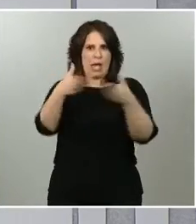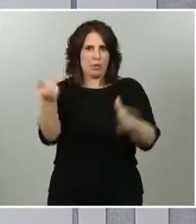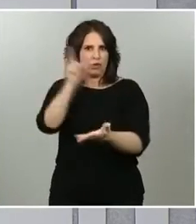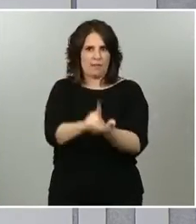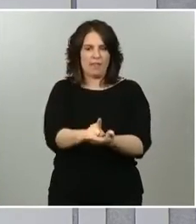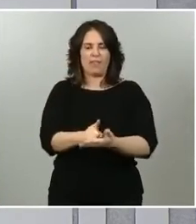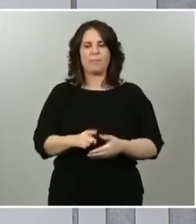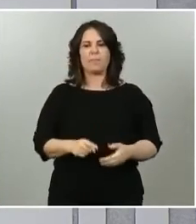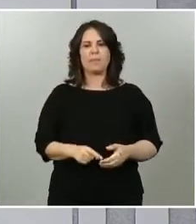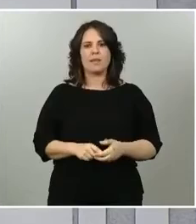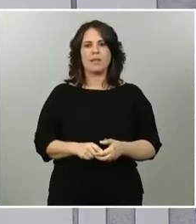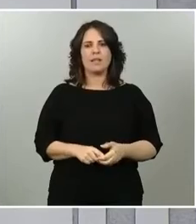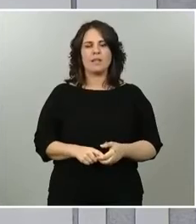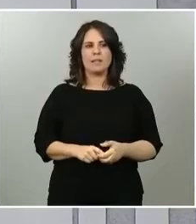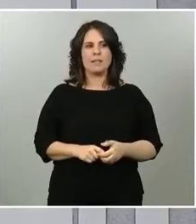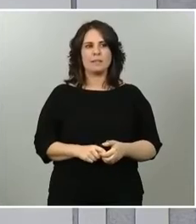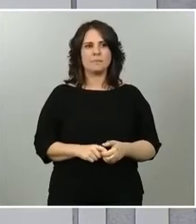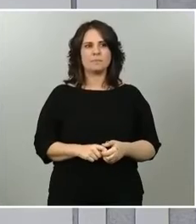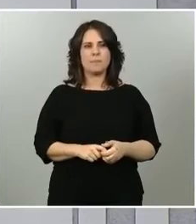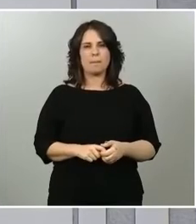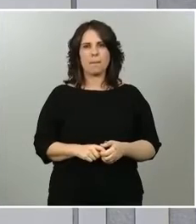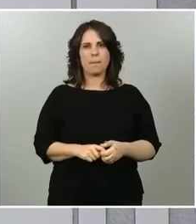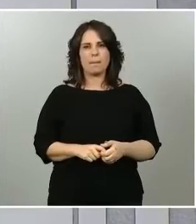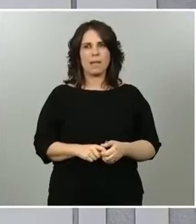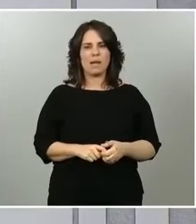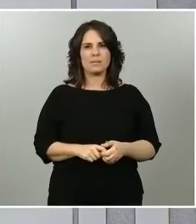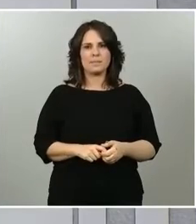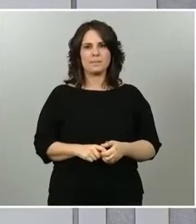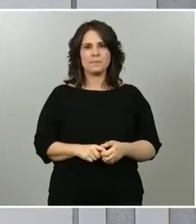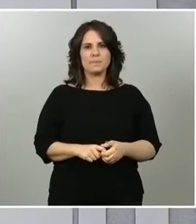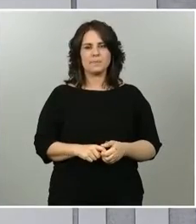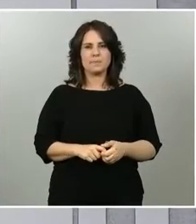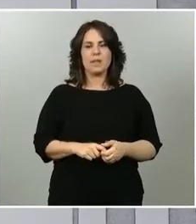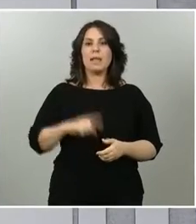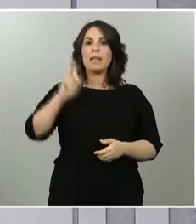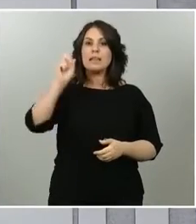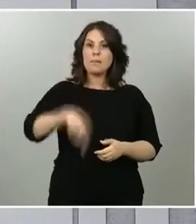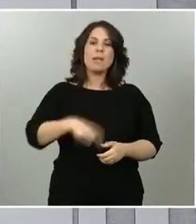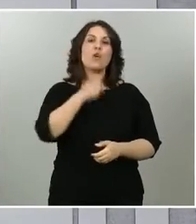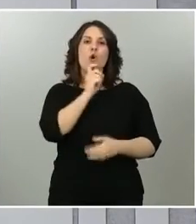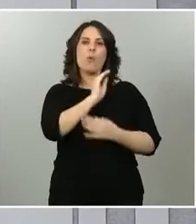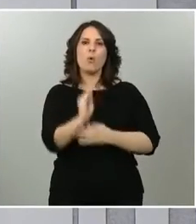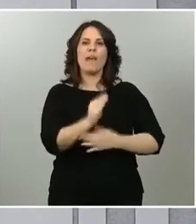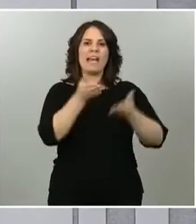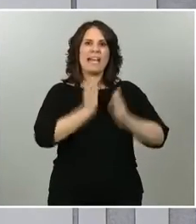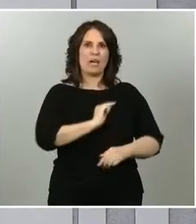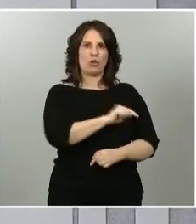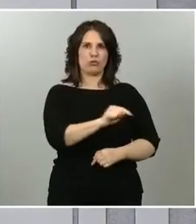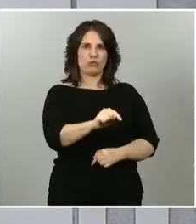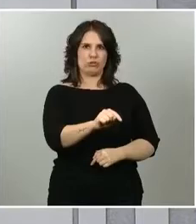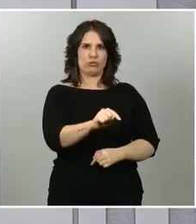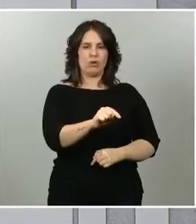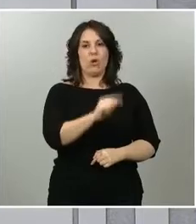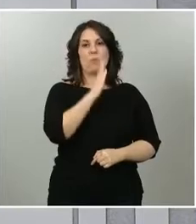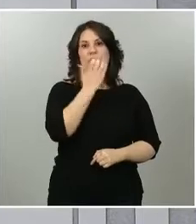acompañamiento de la población infantil con motivo de la incorporación de forma paulatina del conjunto de las personas trabajadoras